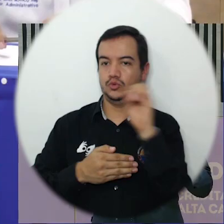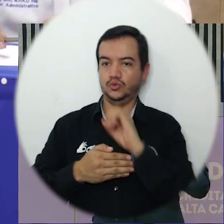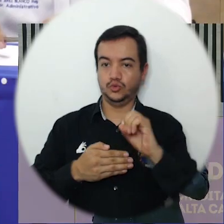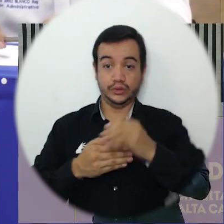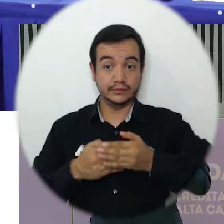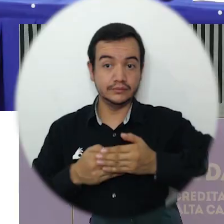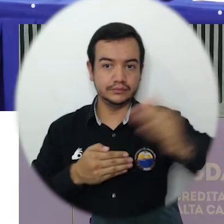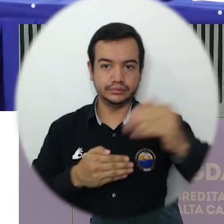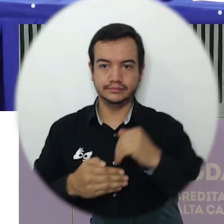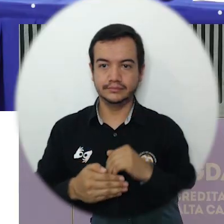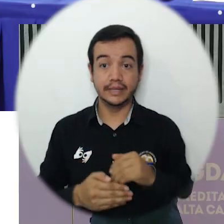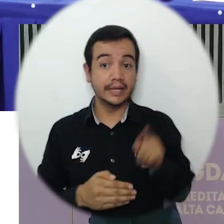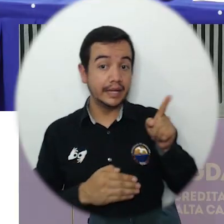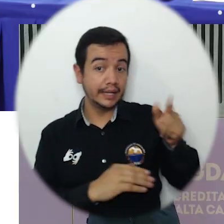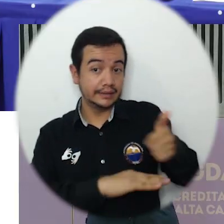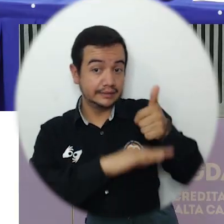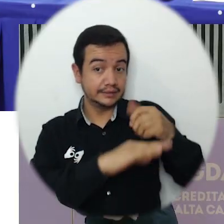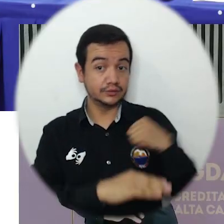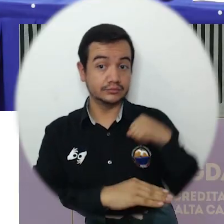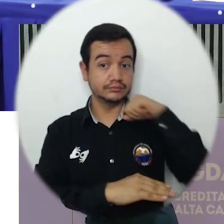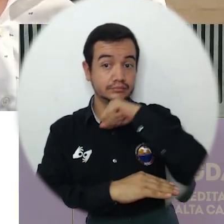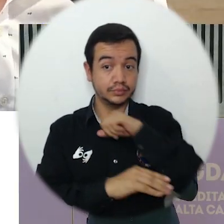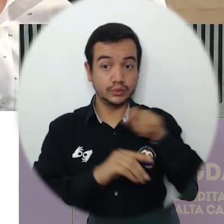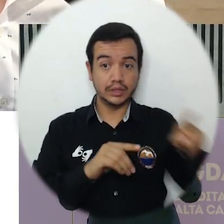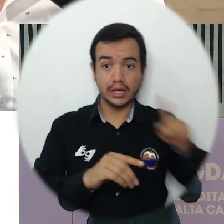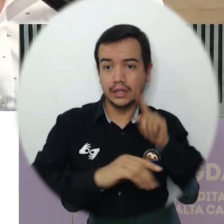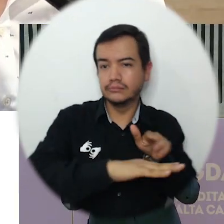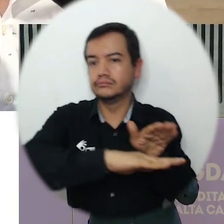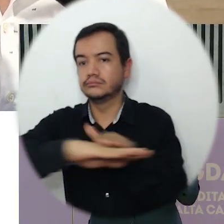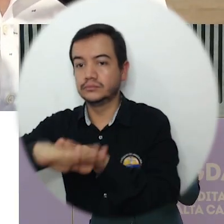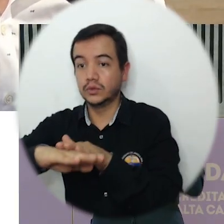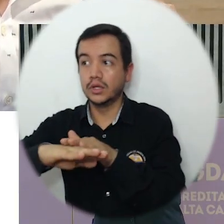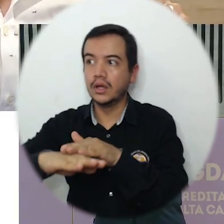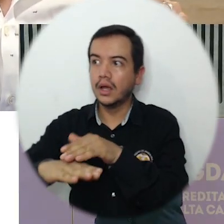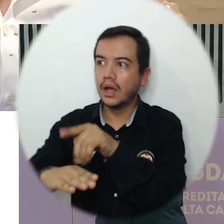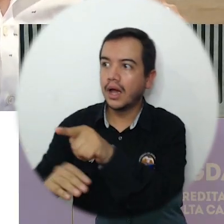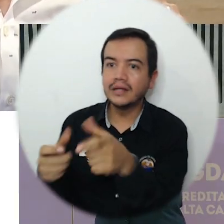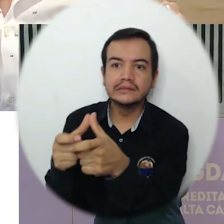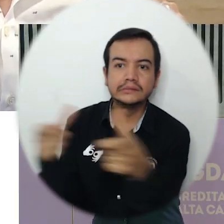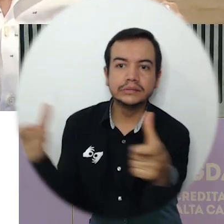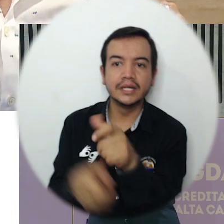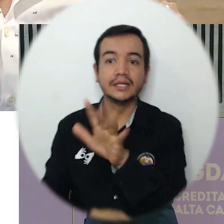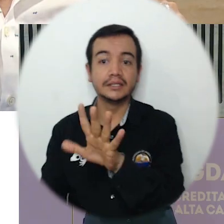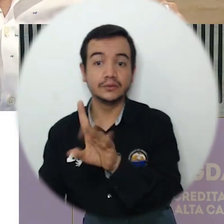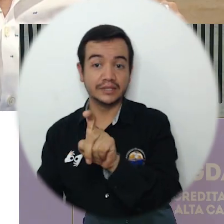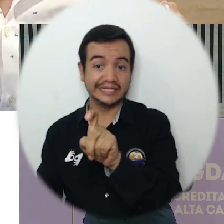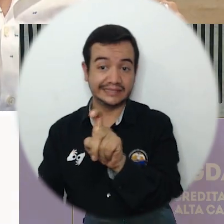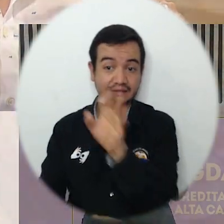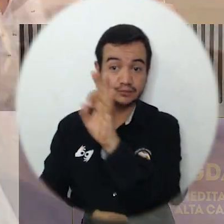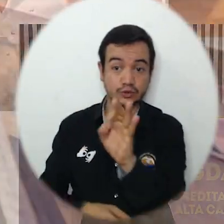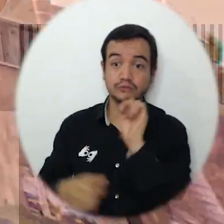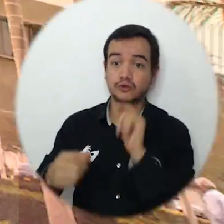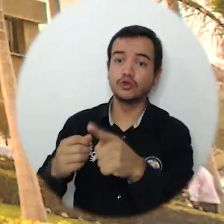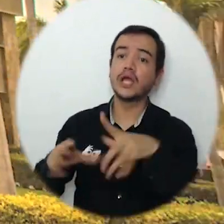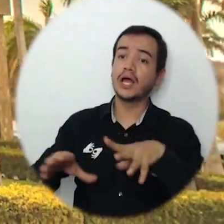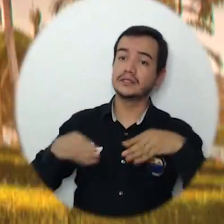anuncio hecho por el rector Pablo Vera Salazar, se conoció que el 56% de los alumnos respaldan la decisión.